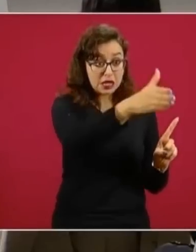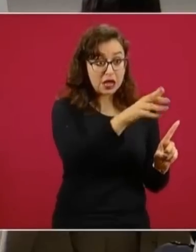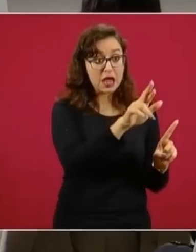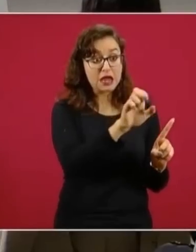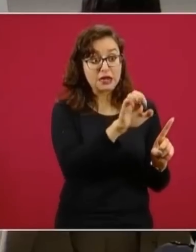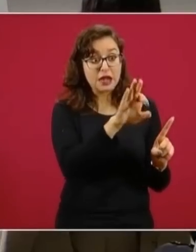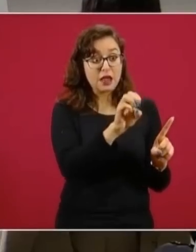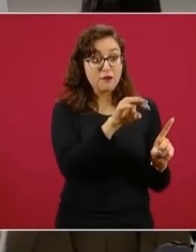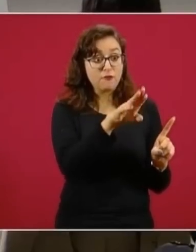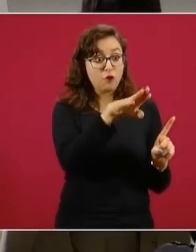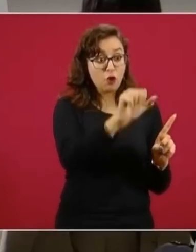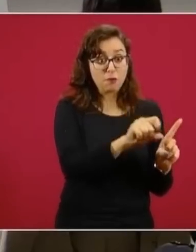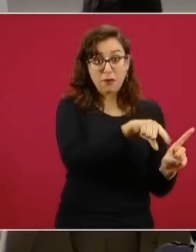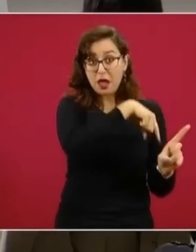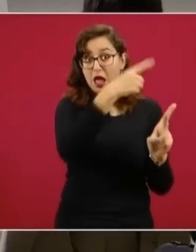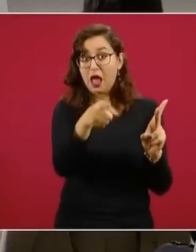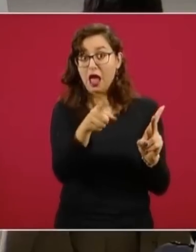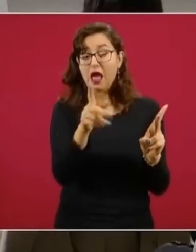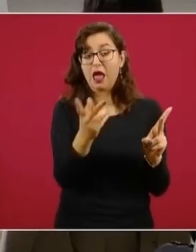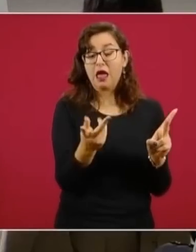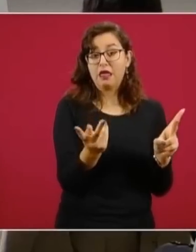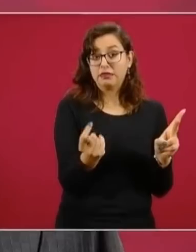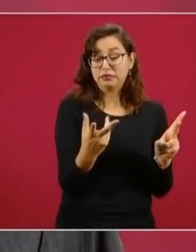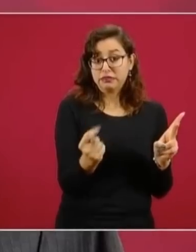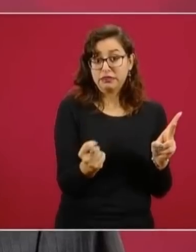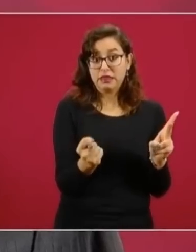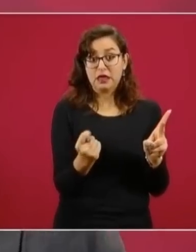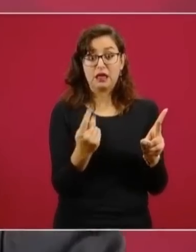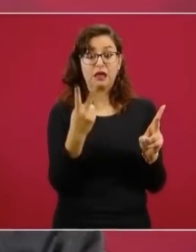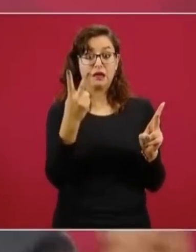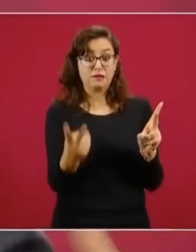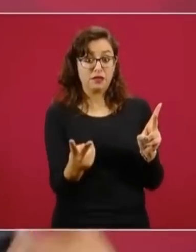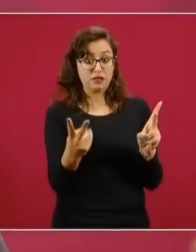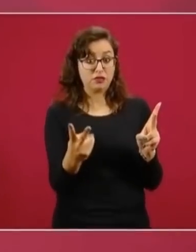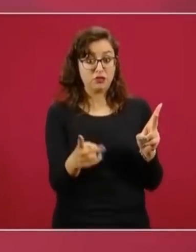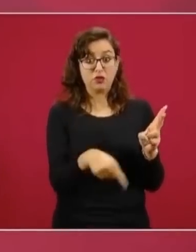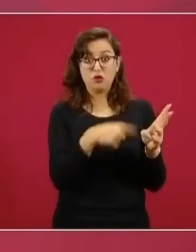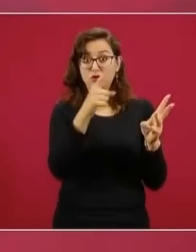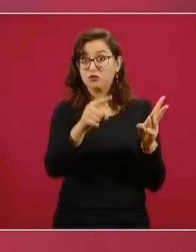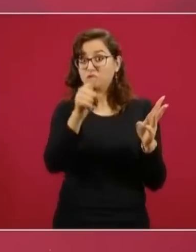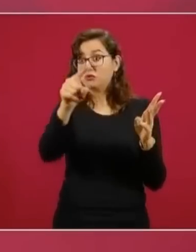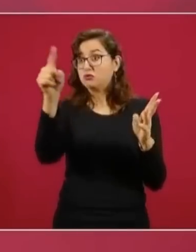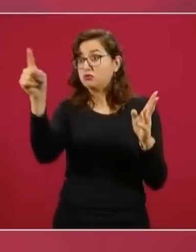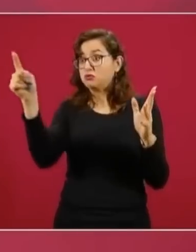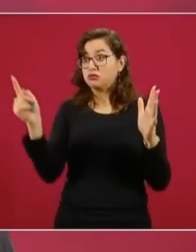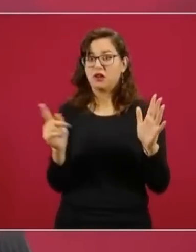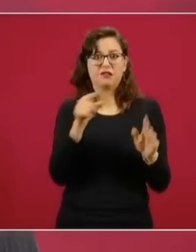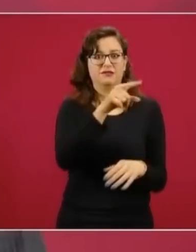y a otros medios, porque les van a abrir los espacios